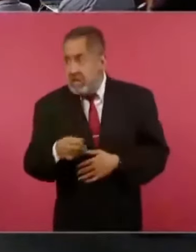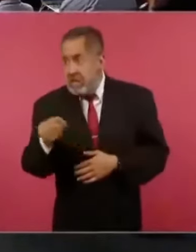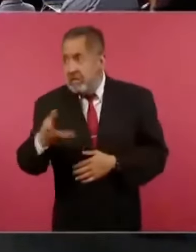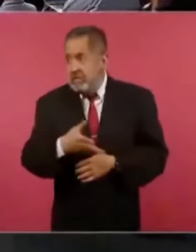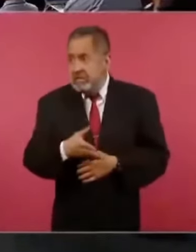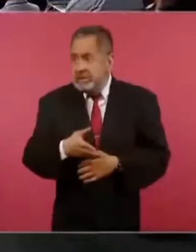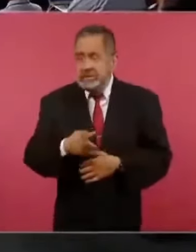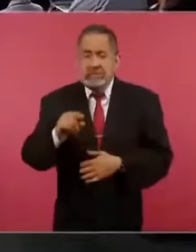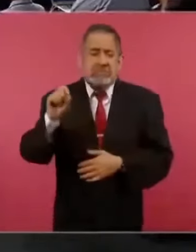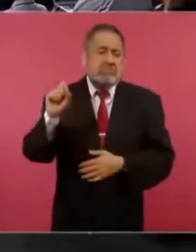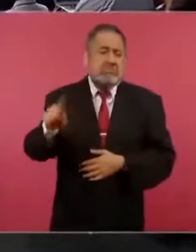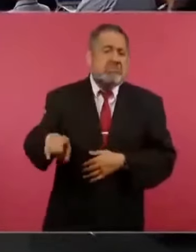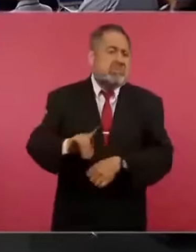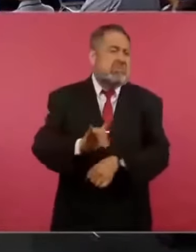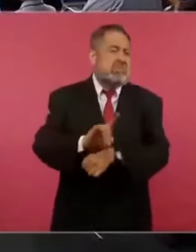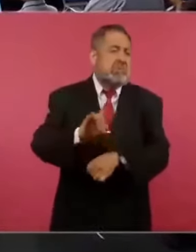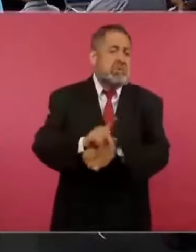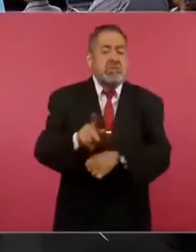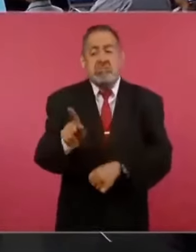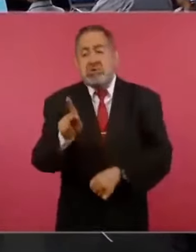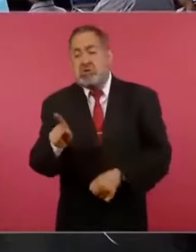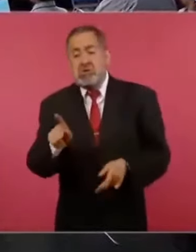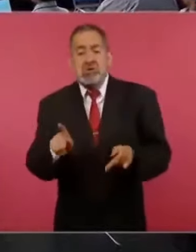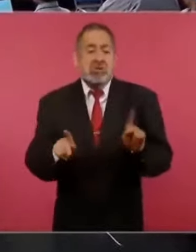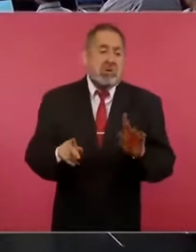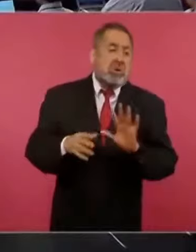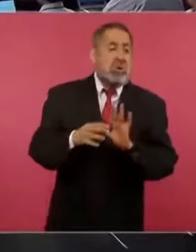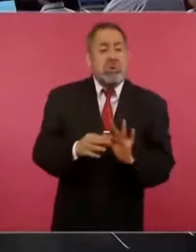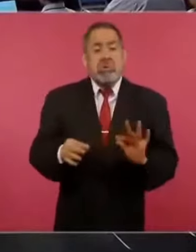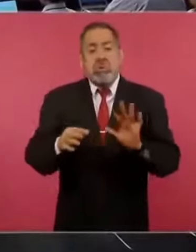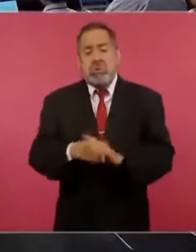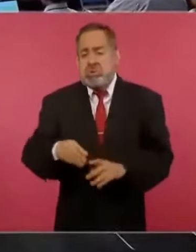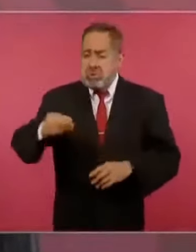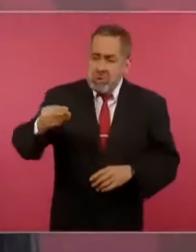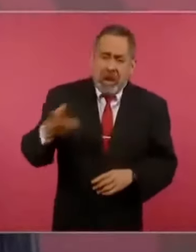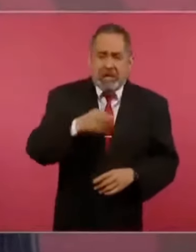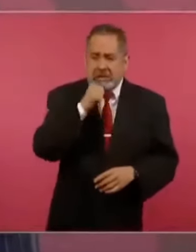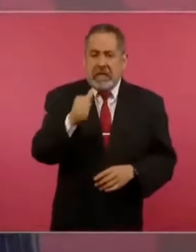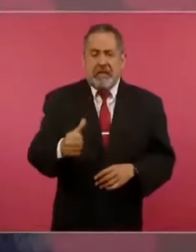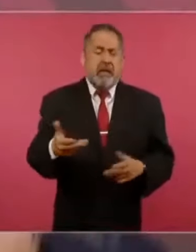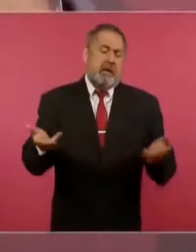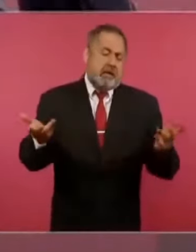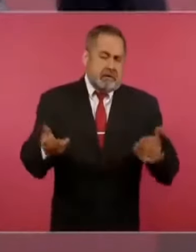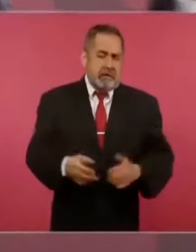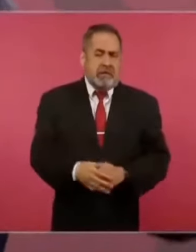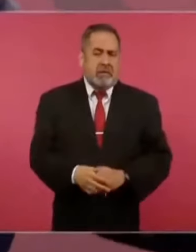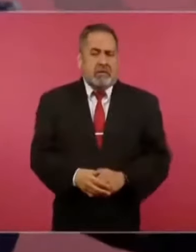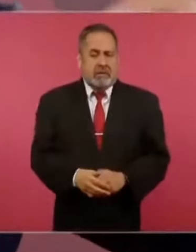simulación y